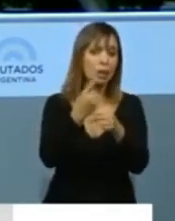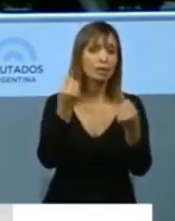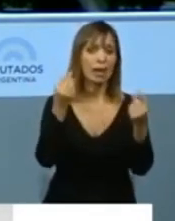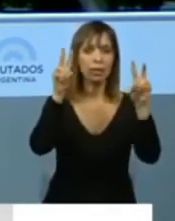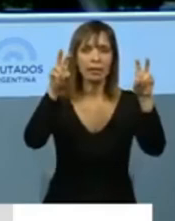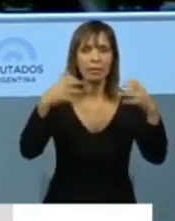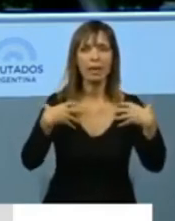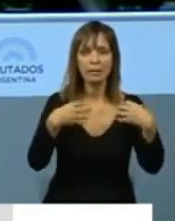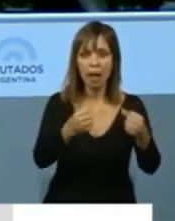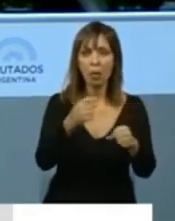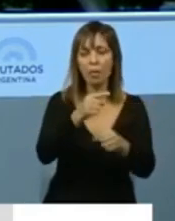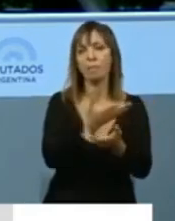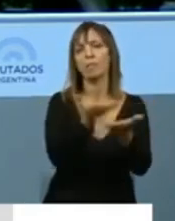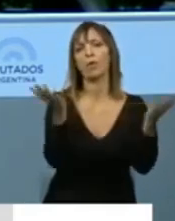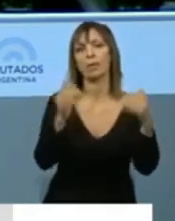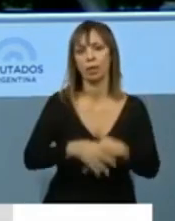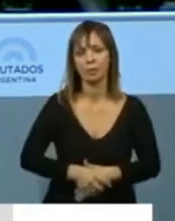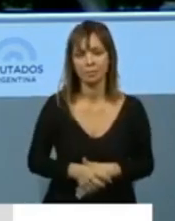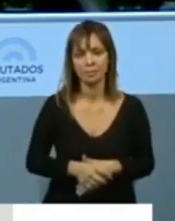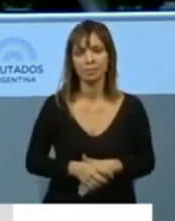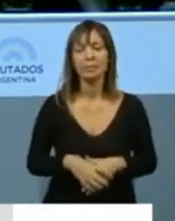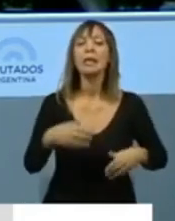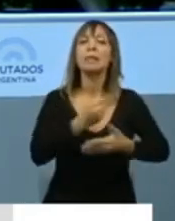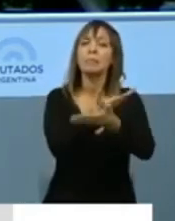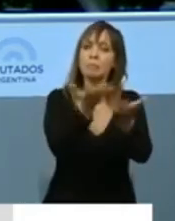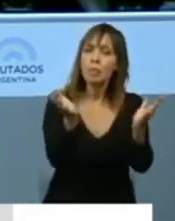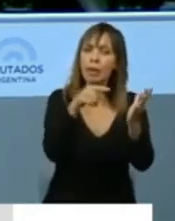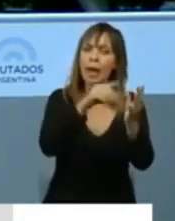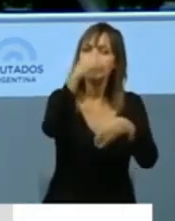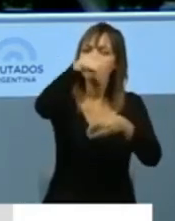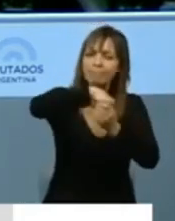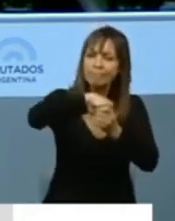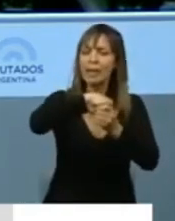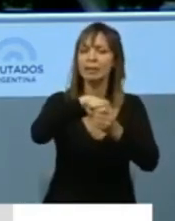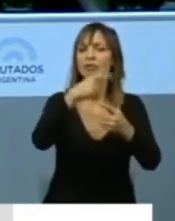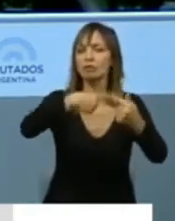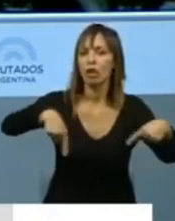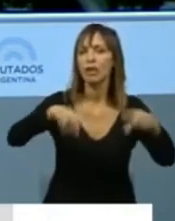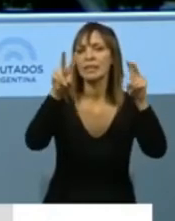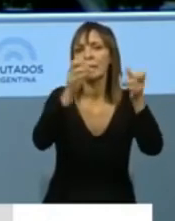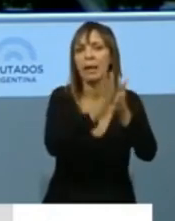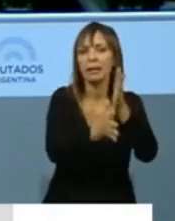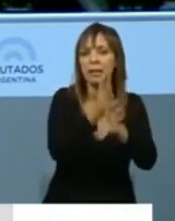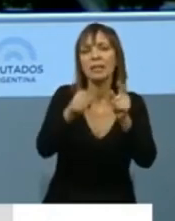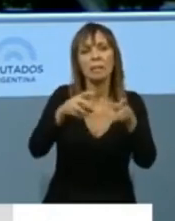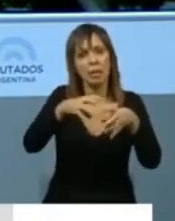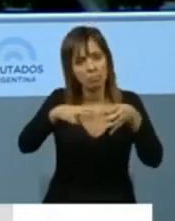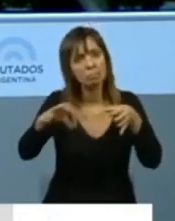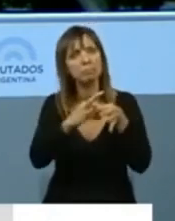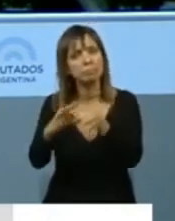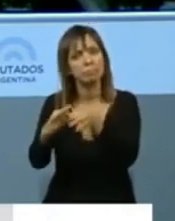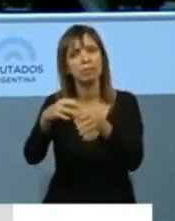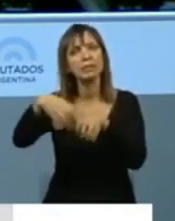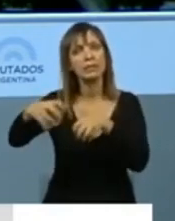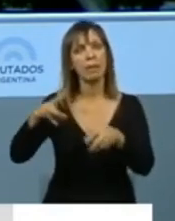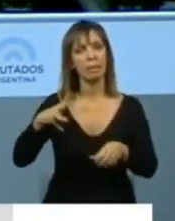salud pública. Una salud pública donde conjugan todo lo que tiene que ver con la gratuidad y también con los sistemas privados. Lo que estamos buscando es